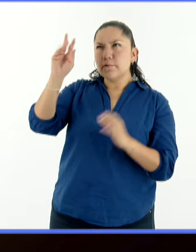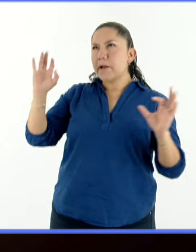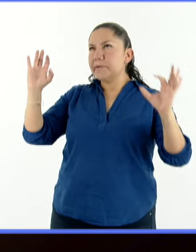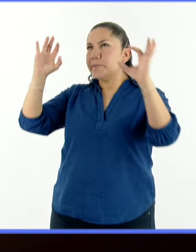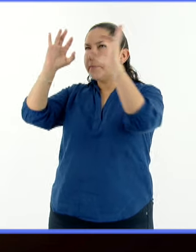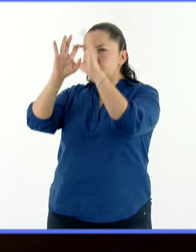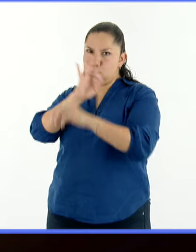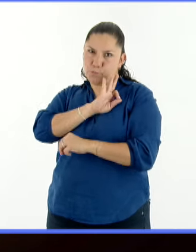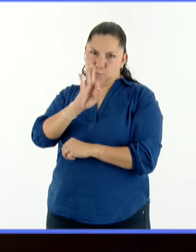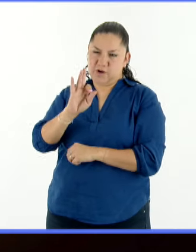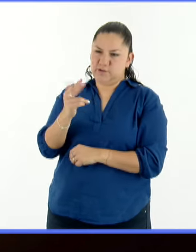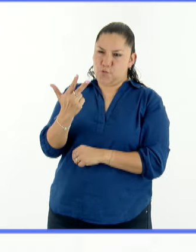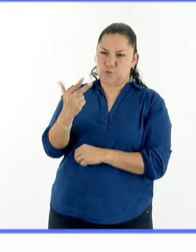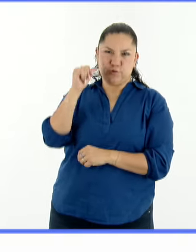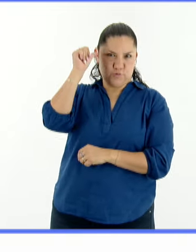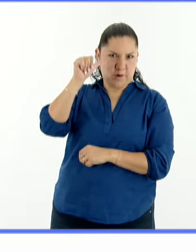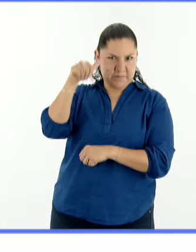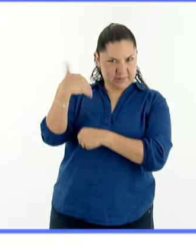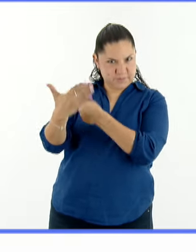de abril.